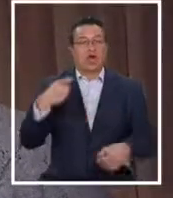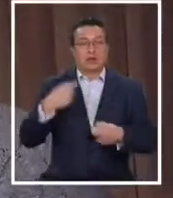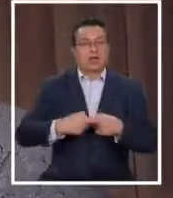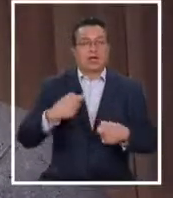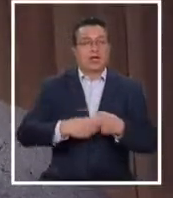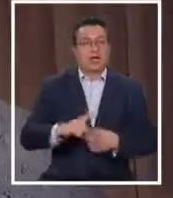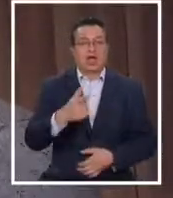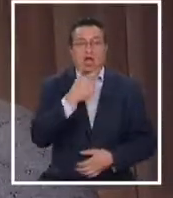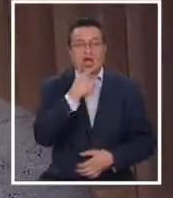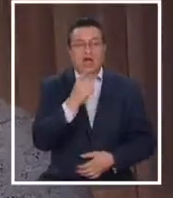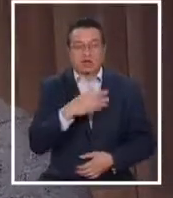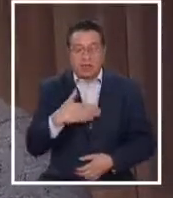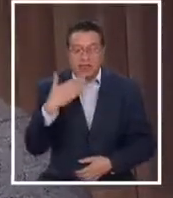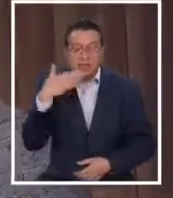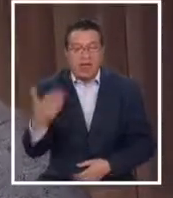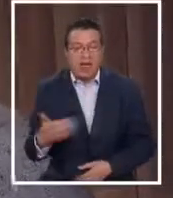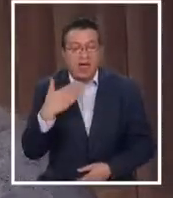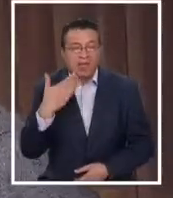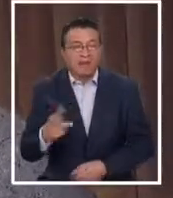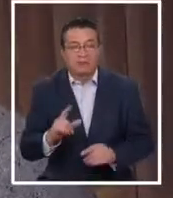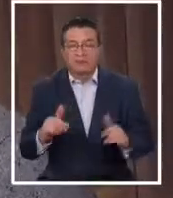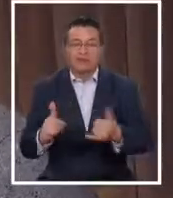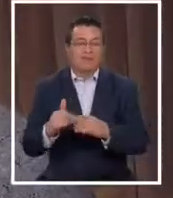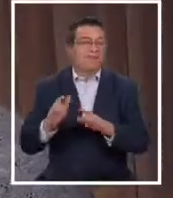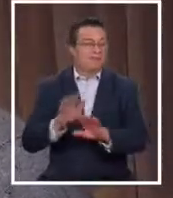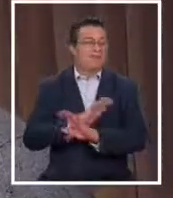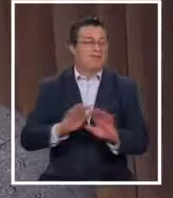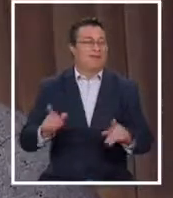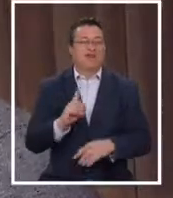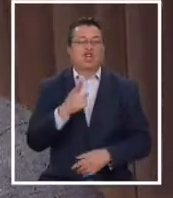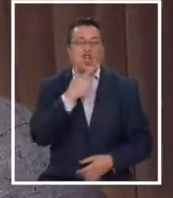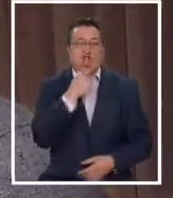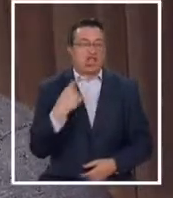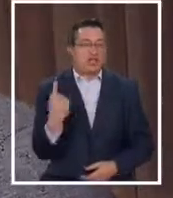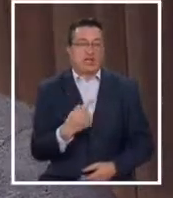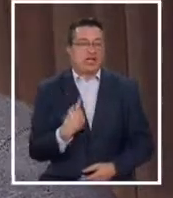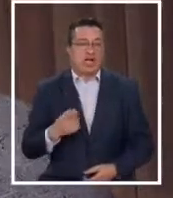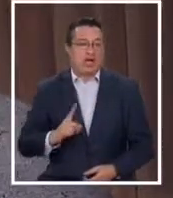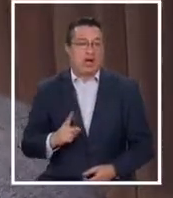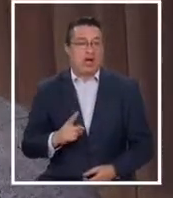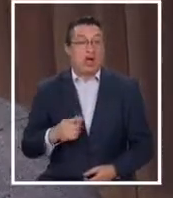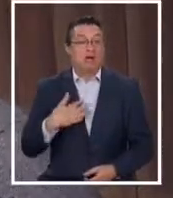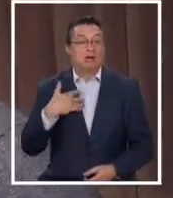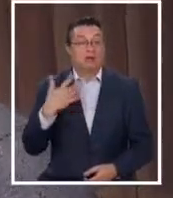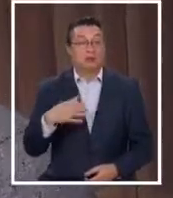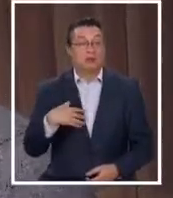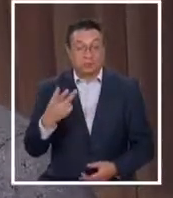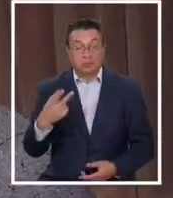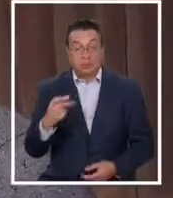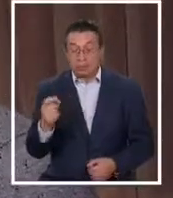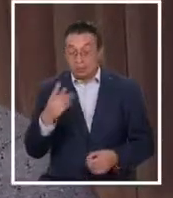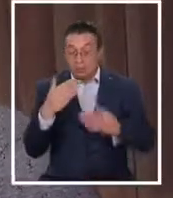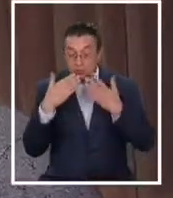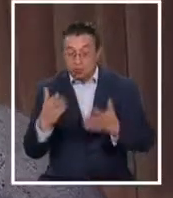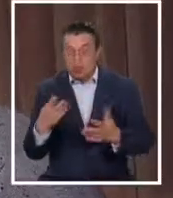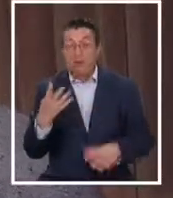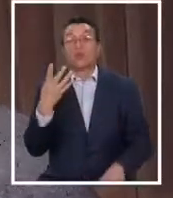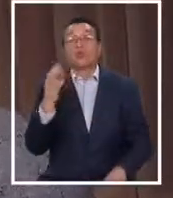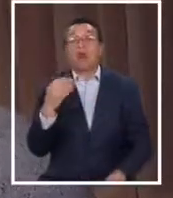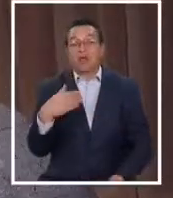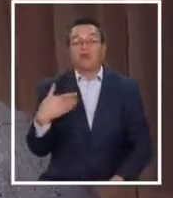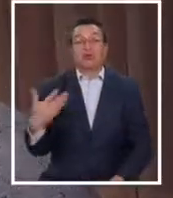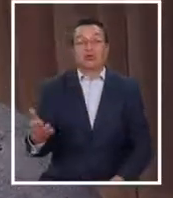caer en eso de darle Roblox para que jugara. Y cuando le dimos sus primeros Roblox, que fueron 40,